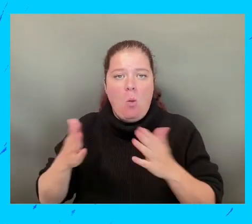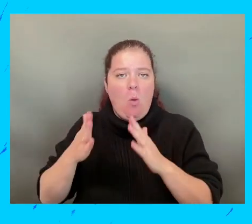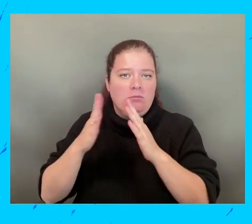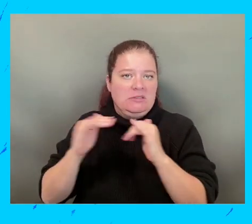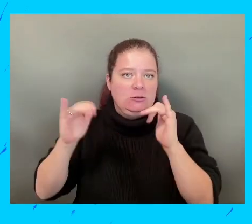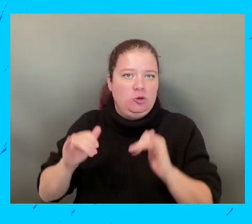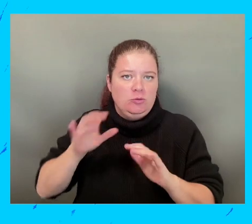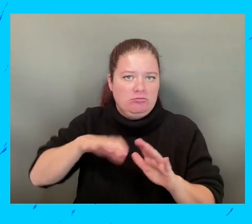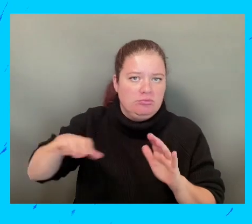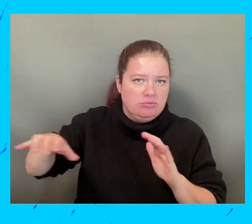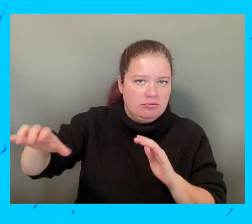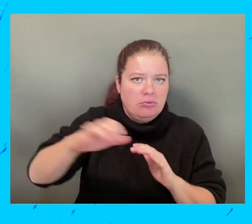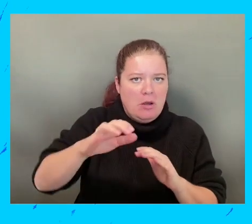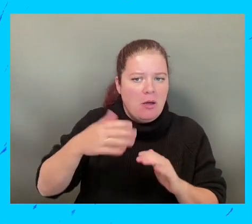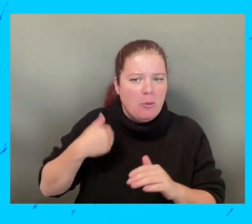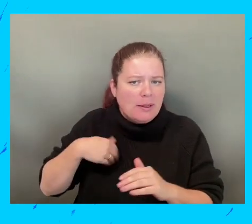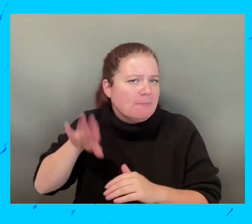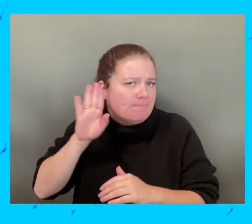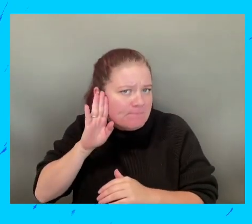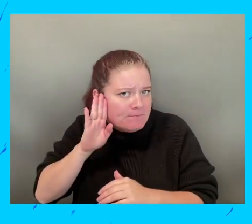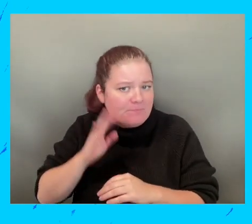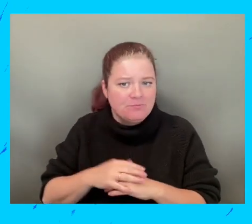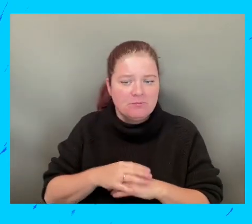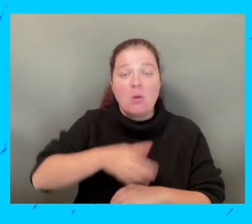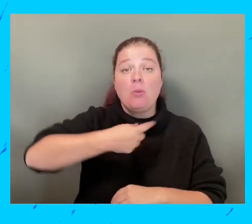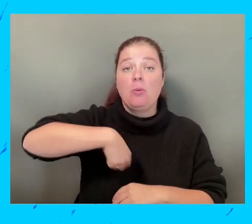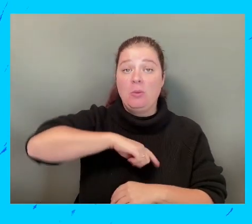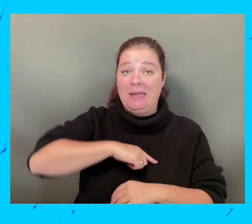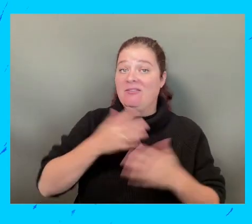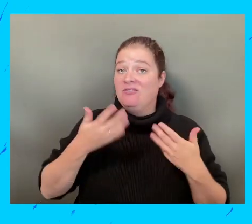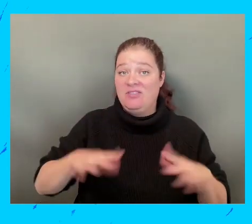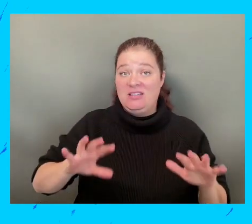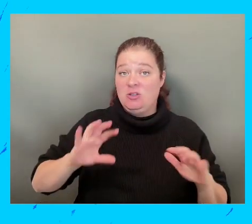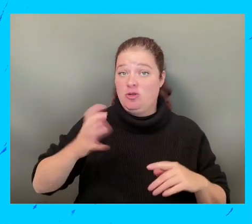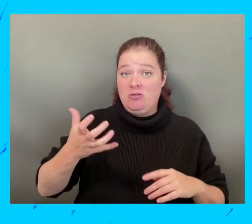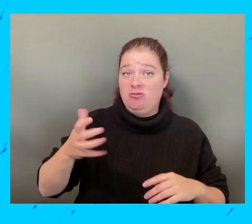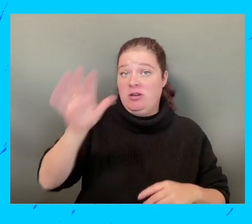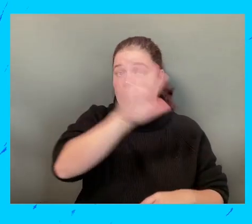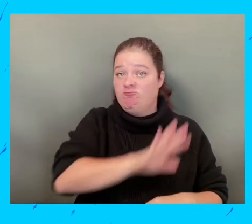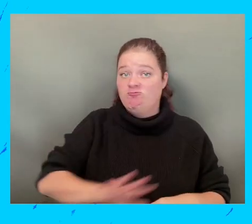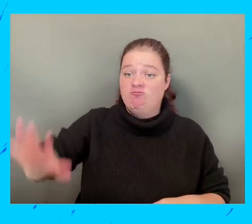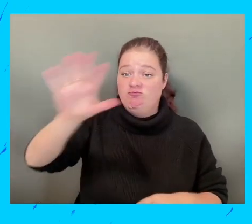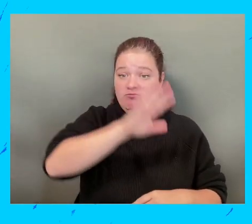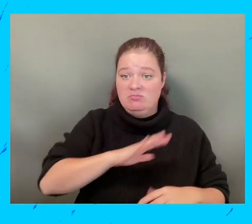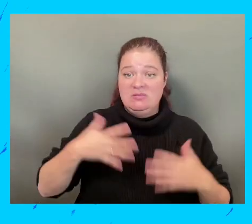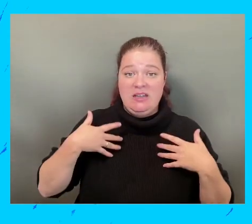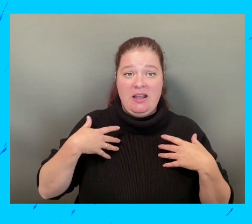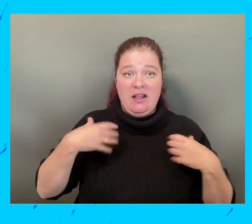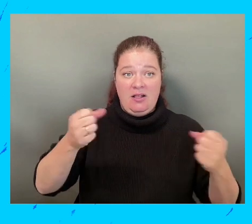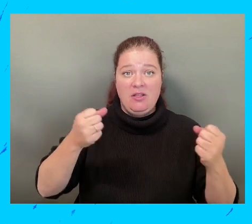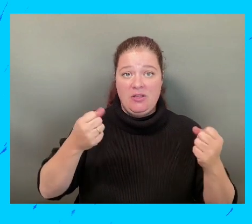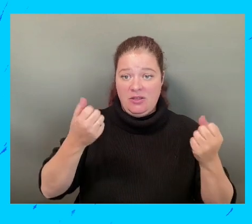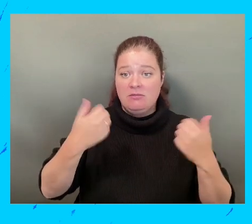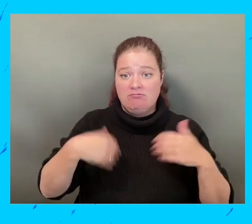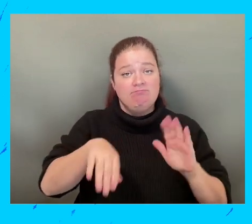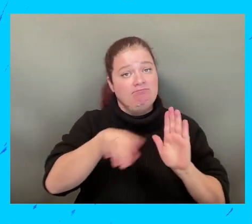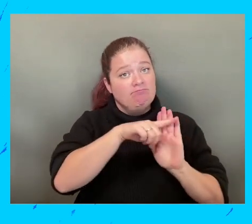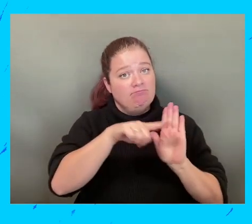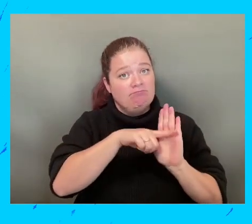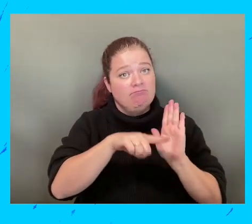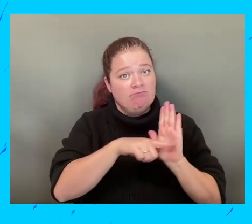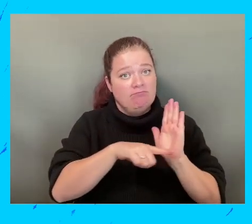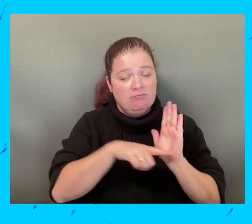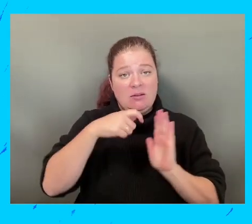escuelas, comunidades y instalaciones. Como todos los países que ya están implementando un programa de salud